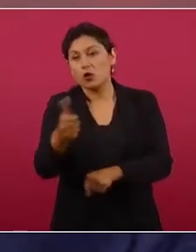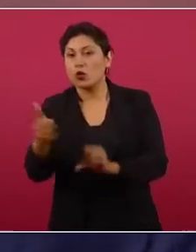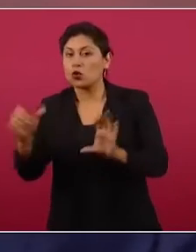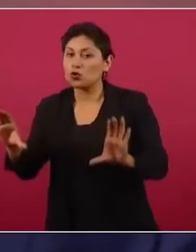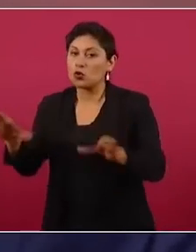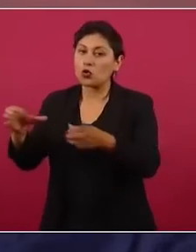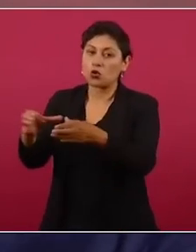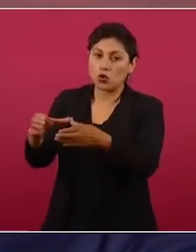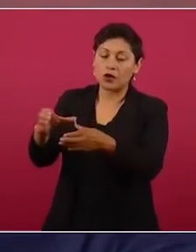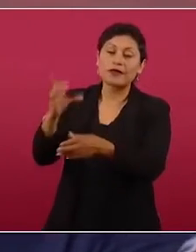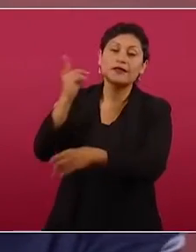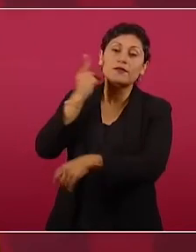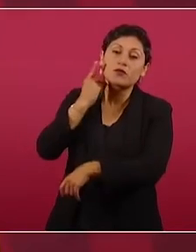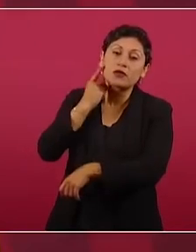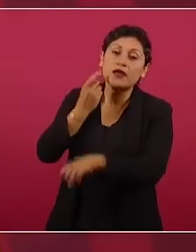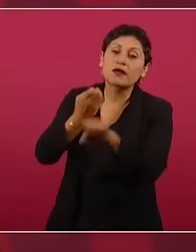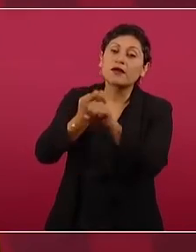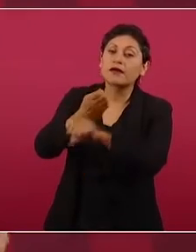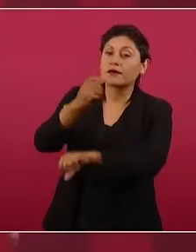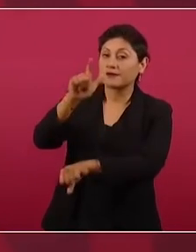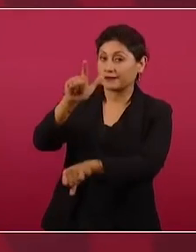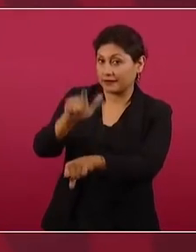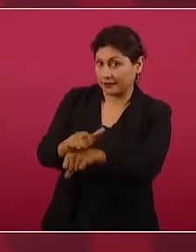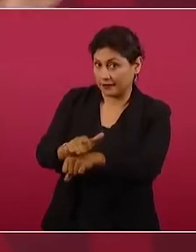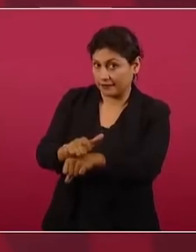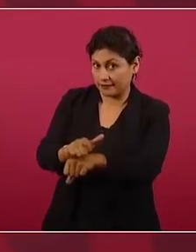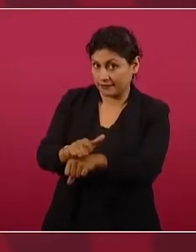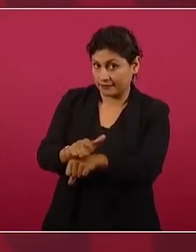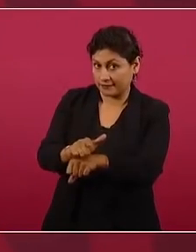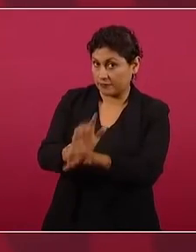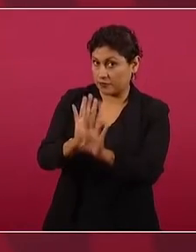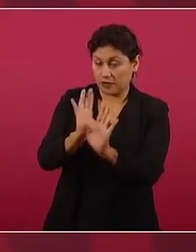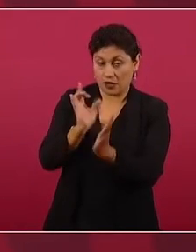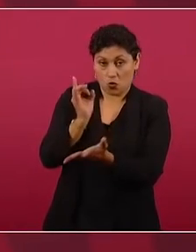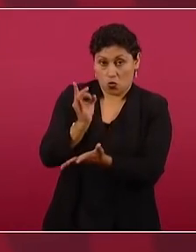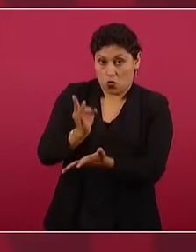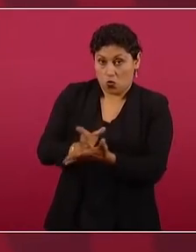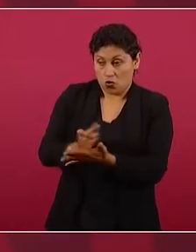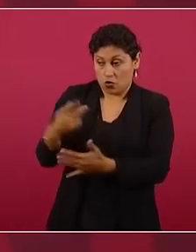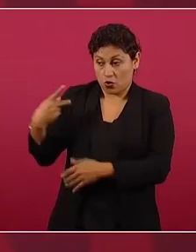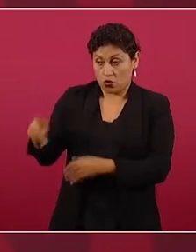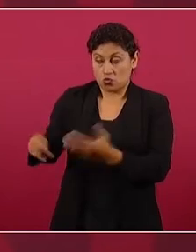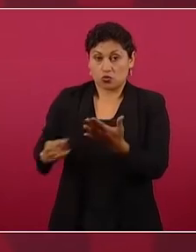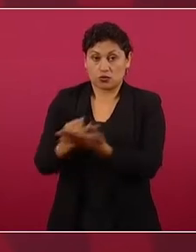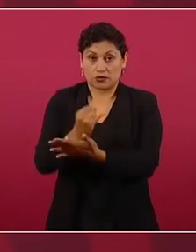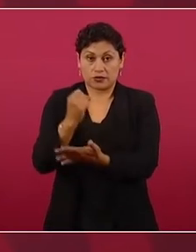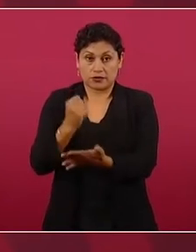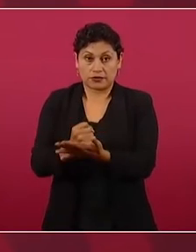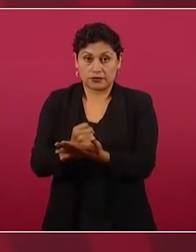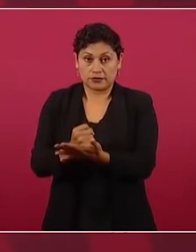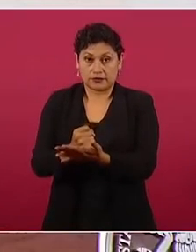impunidad,